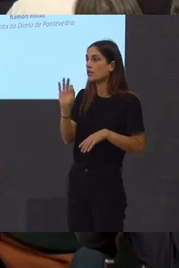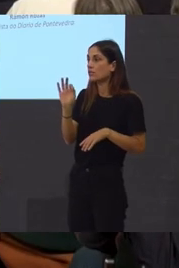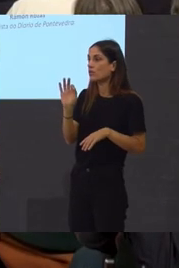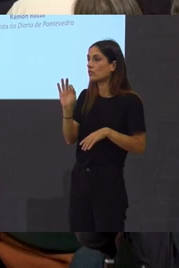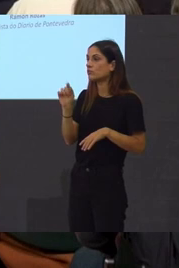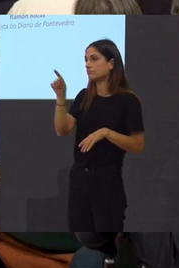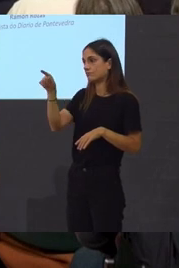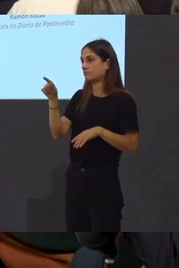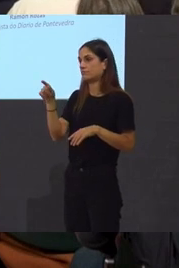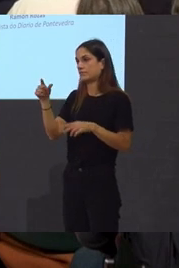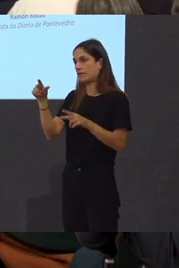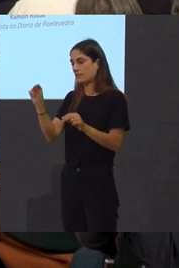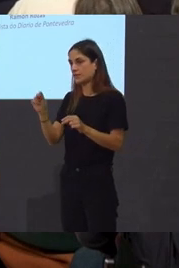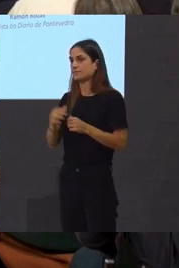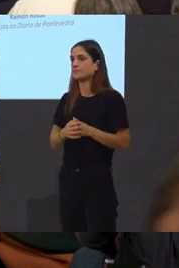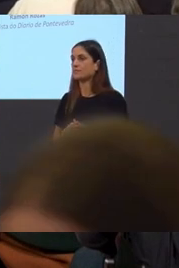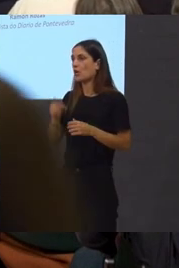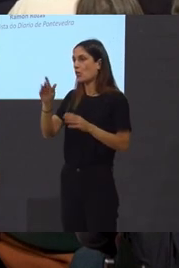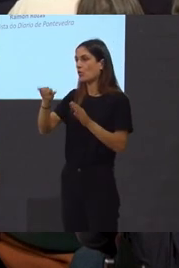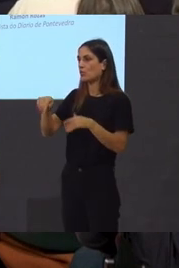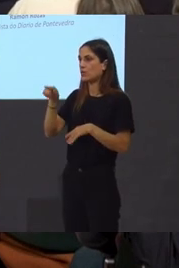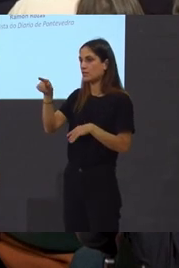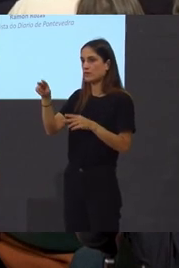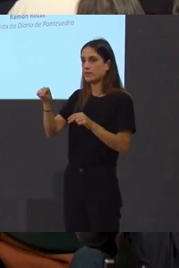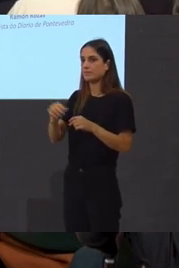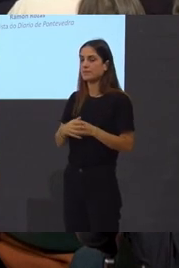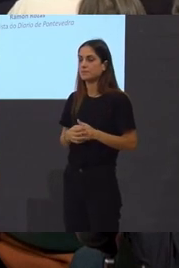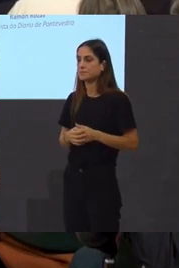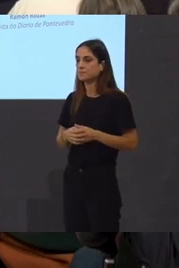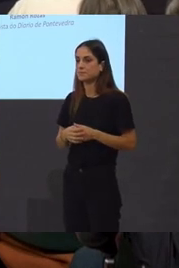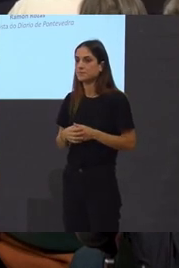E xa rematamos? Por alí hai alguén?